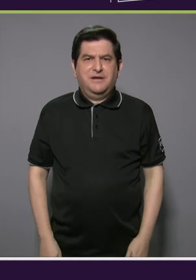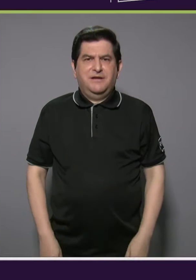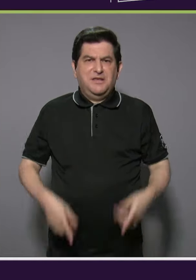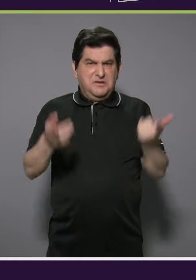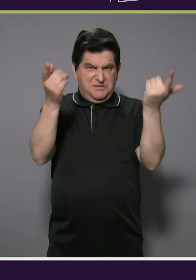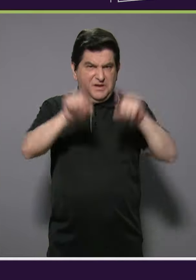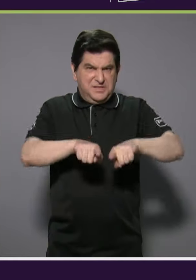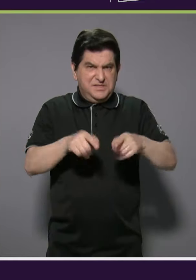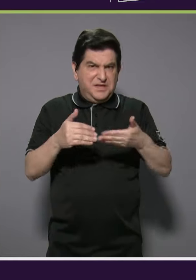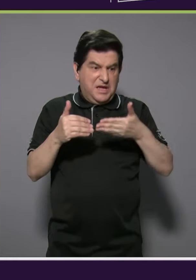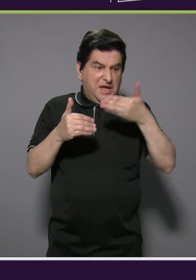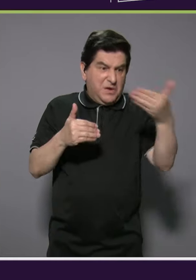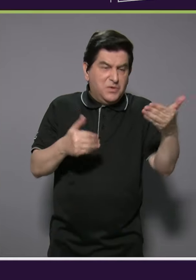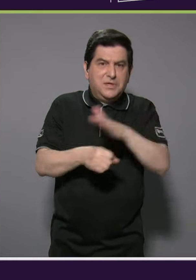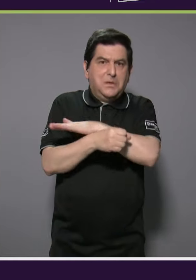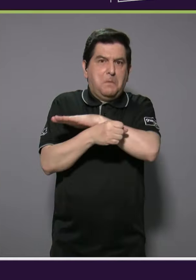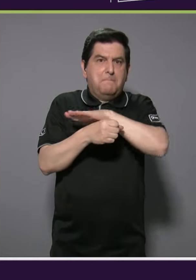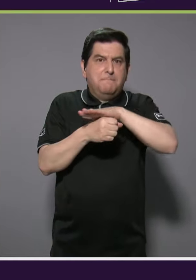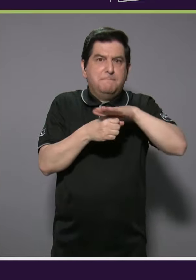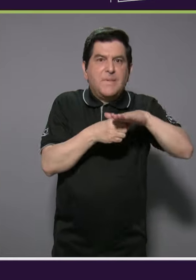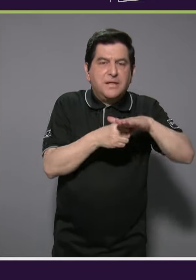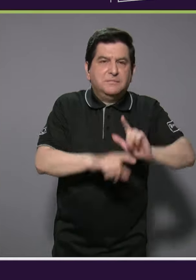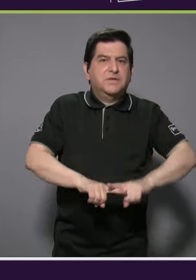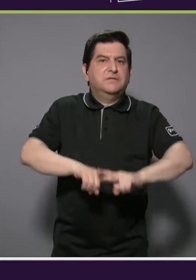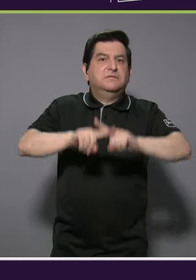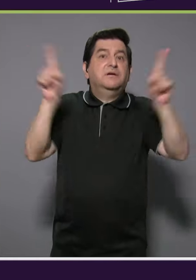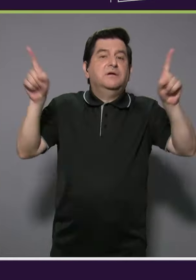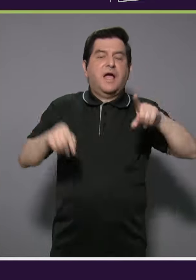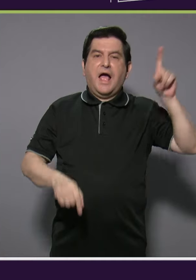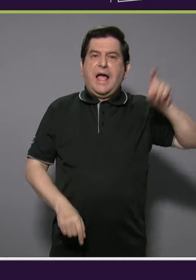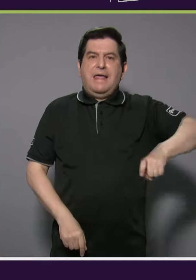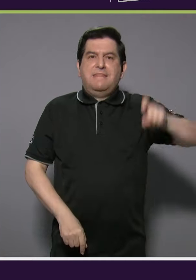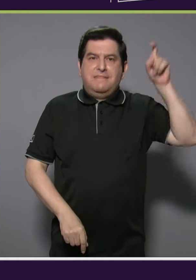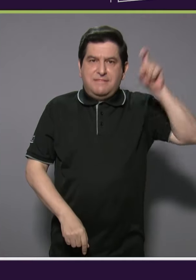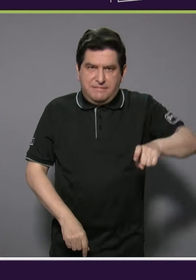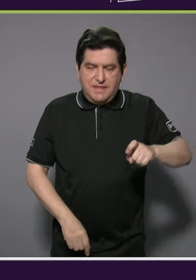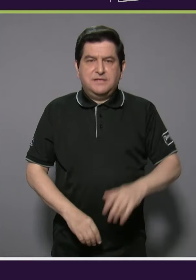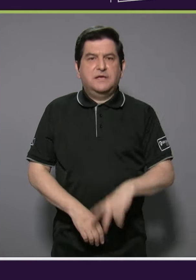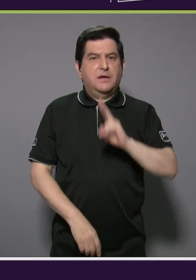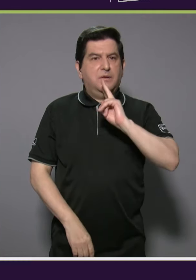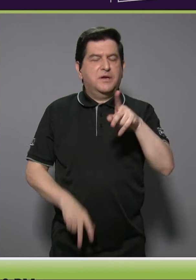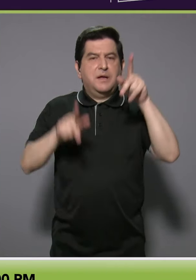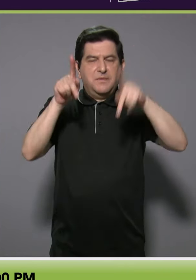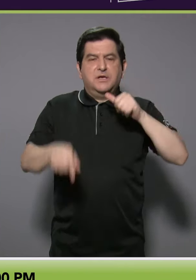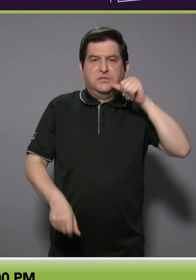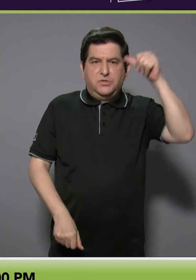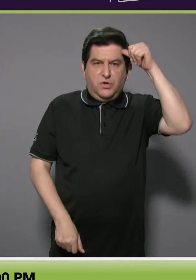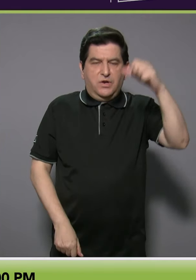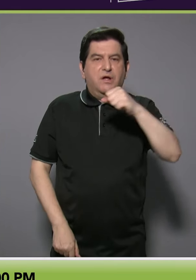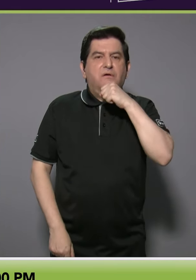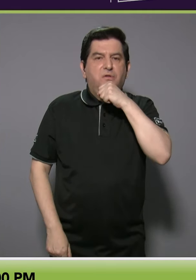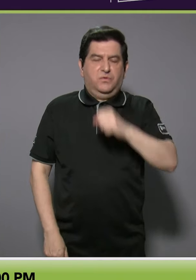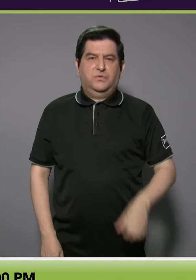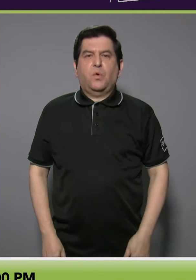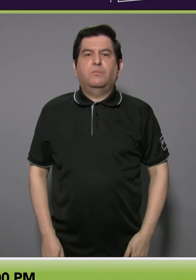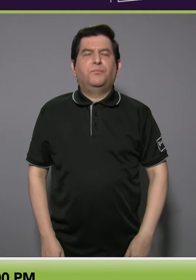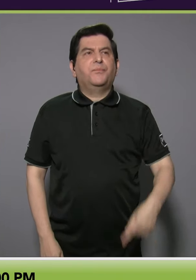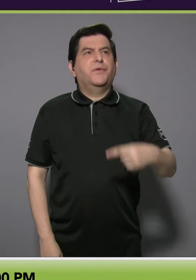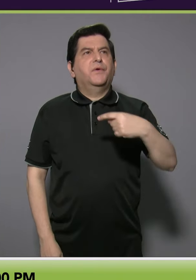en asuntos completamente distintos a las necesidades reales de la persona adulta mayor. Uno